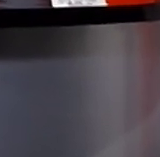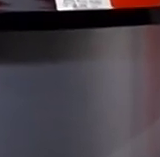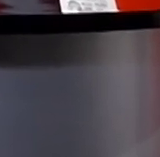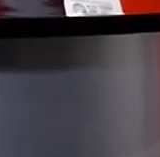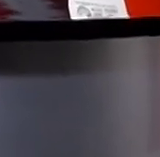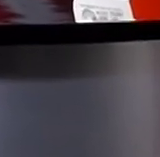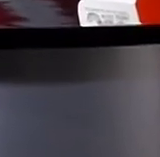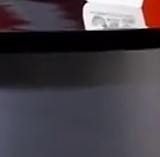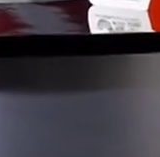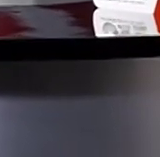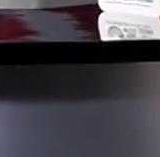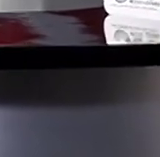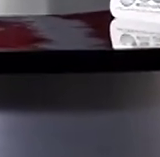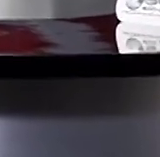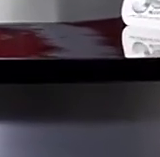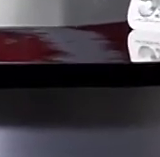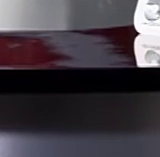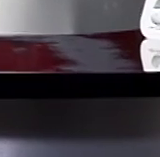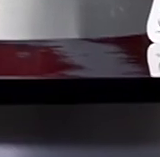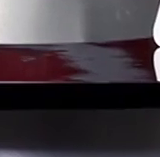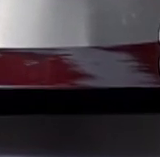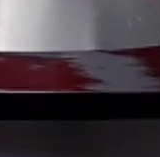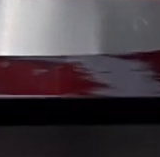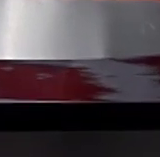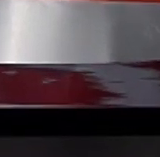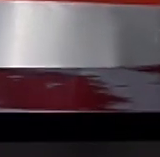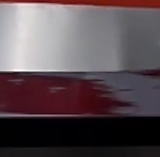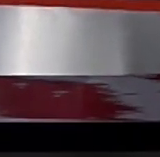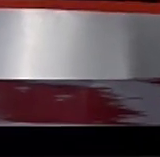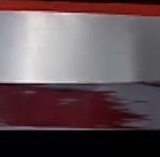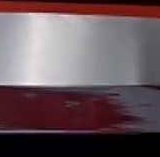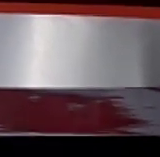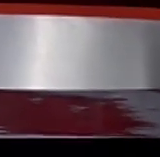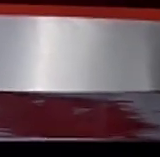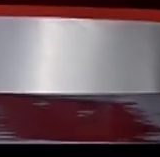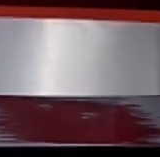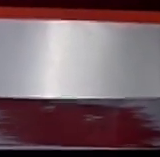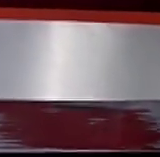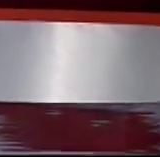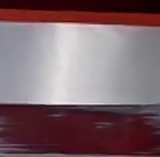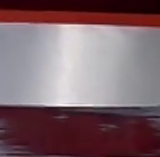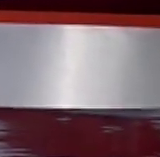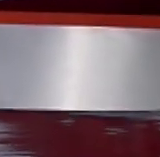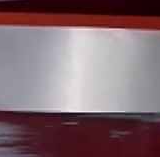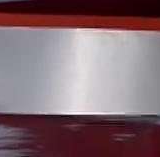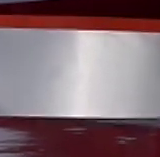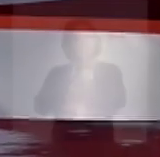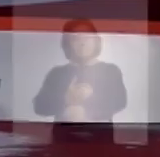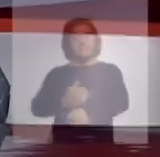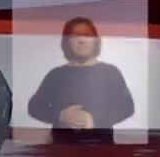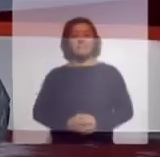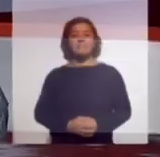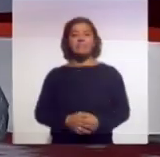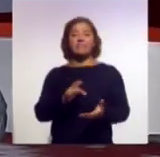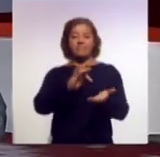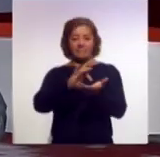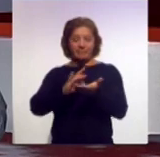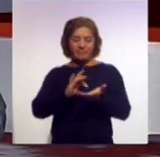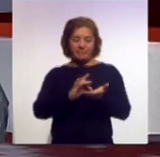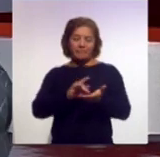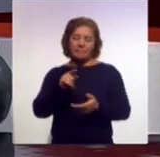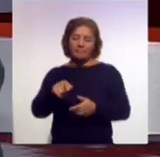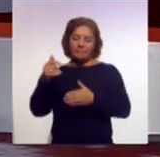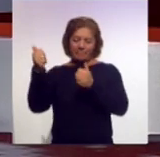Hola, ¿qué tal? ¿Cómo están? Qué gusto saludarlos. Muy buenas tardes. Gracias por acompañarnos. Gracias por estar con